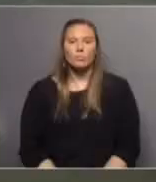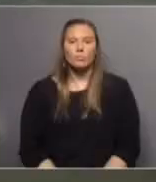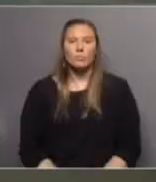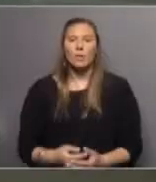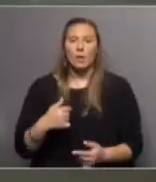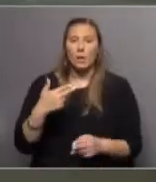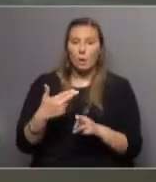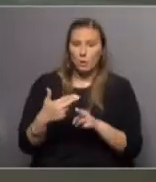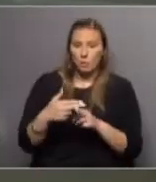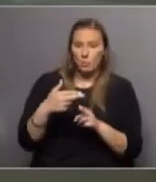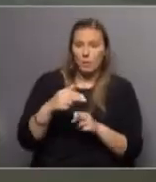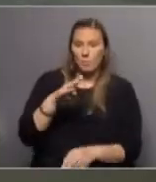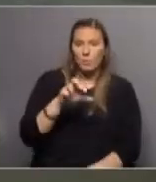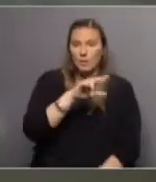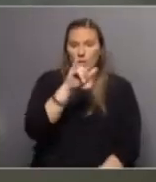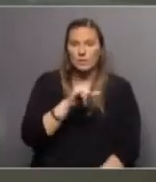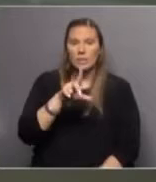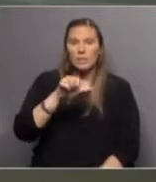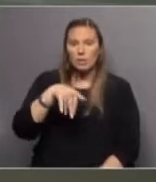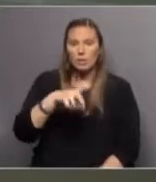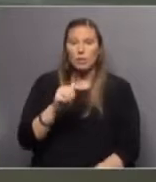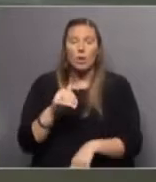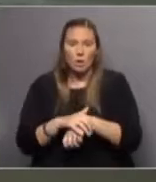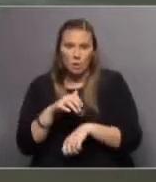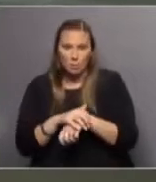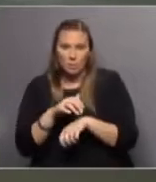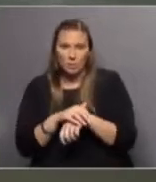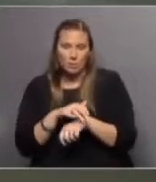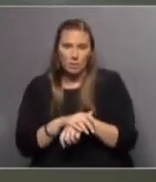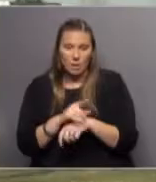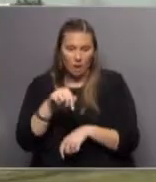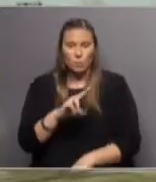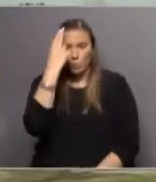Soy Nicolás Pérez Lindo, el responsable de las operaciones de Irochem en Uruguay.